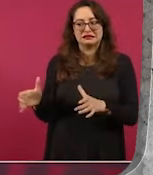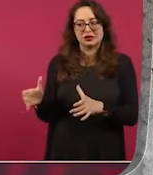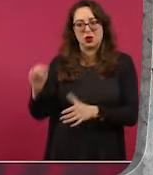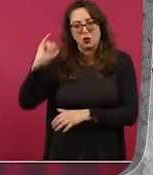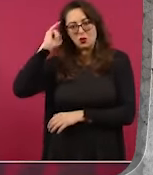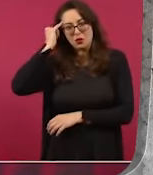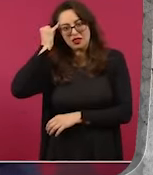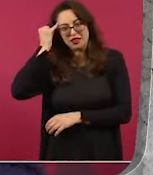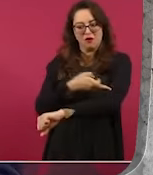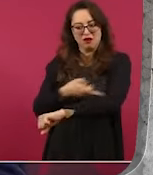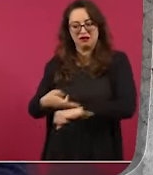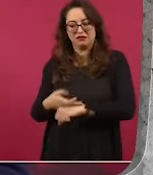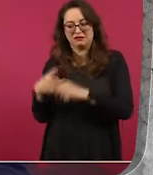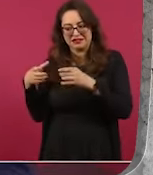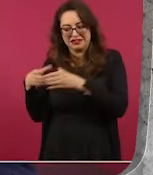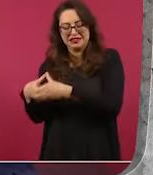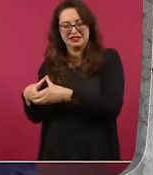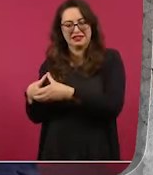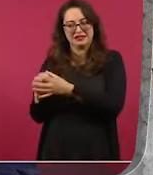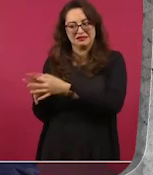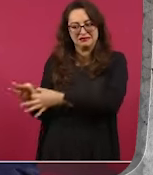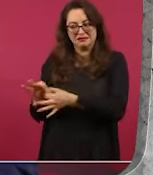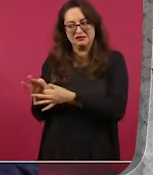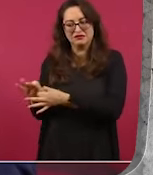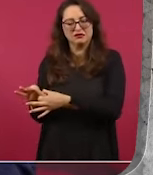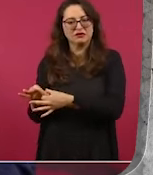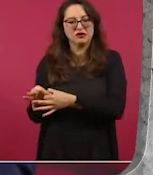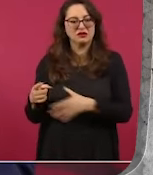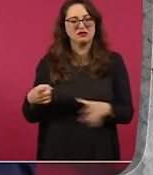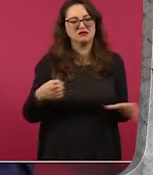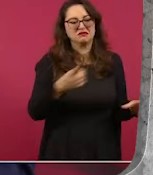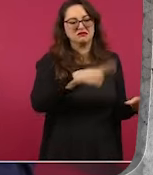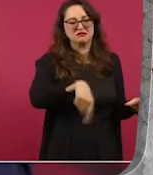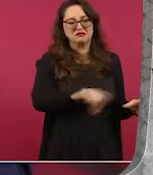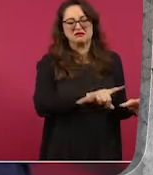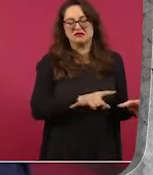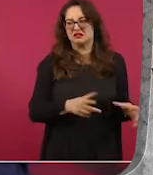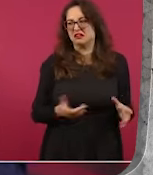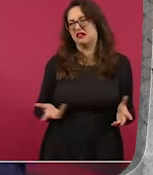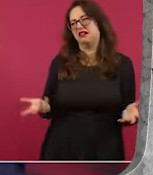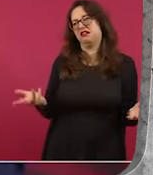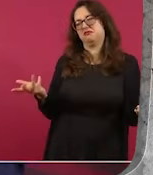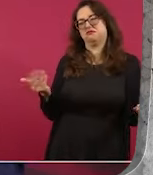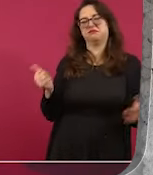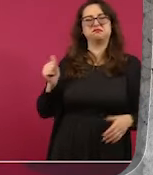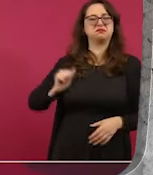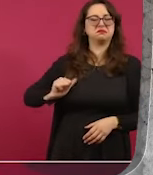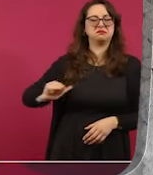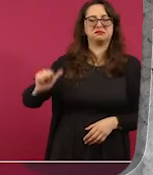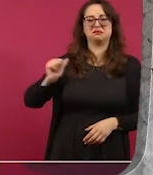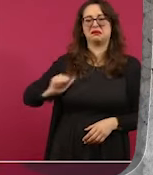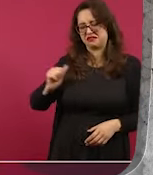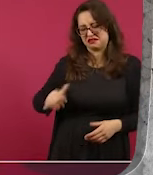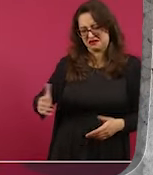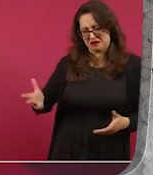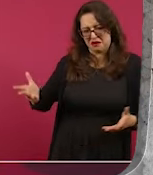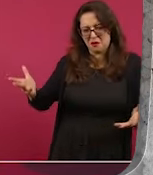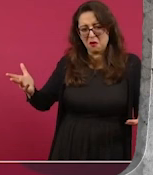eso era atraso, era no estar civilizados,